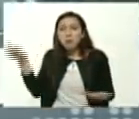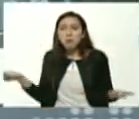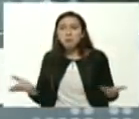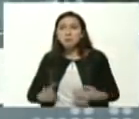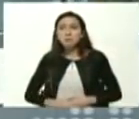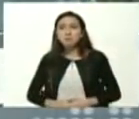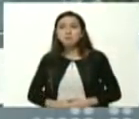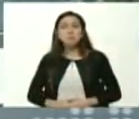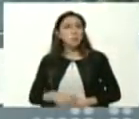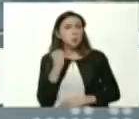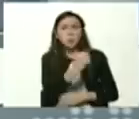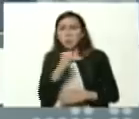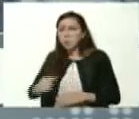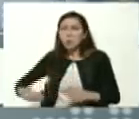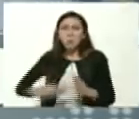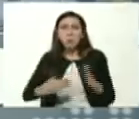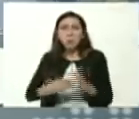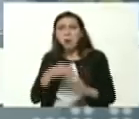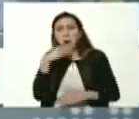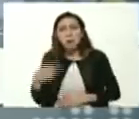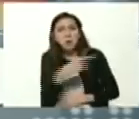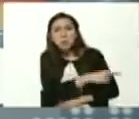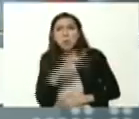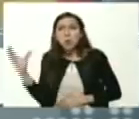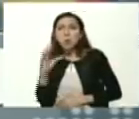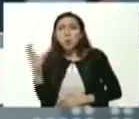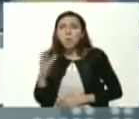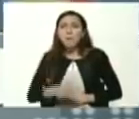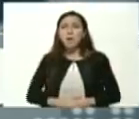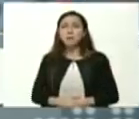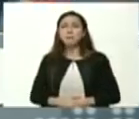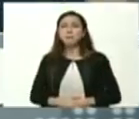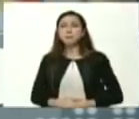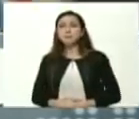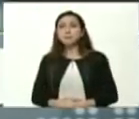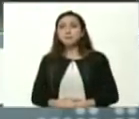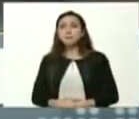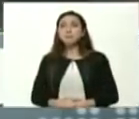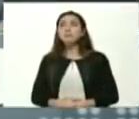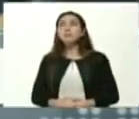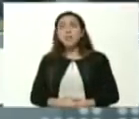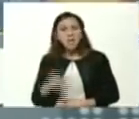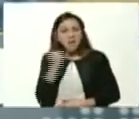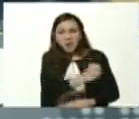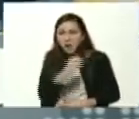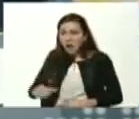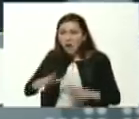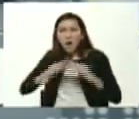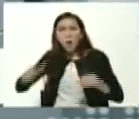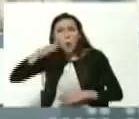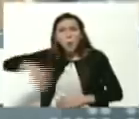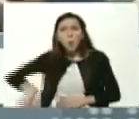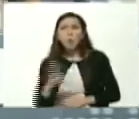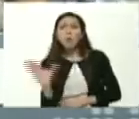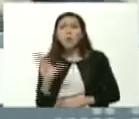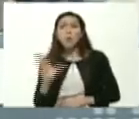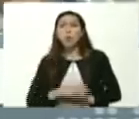una masacre contra la juventud de Colombia una masacre contra todo el pueblo de Colombia